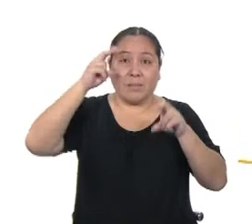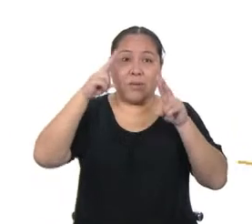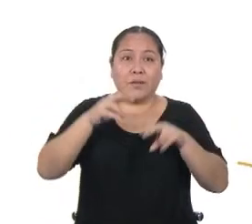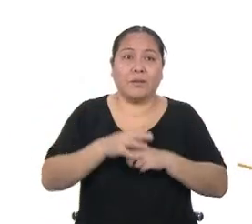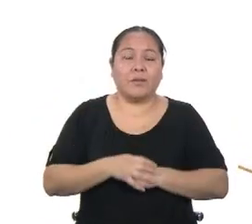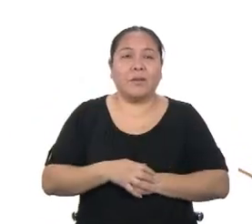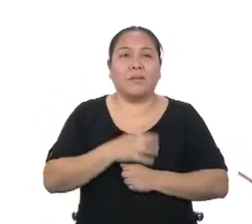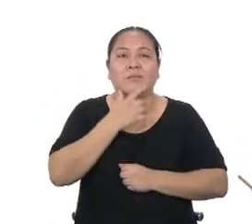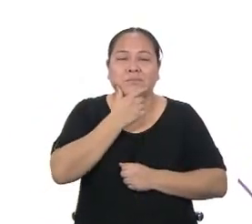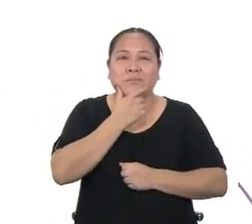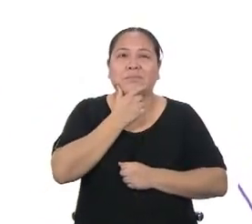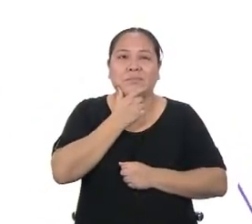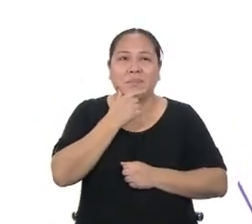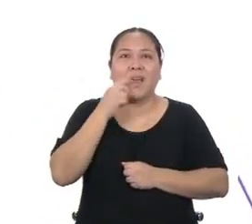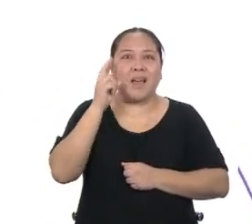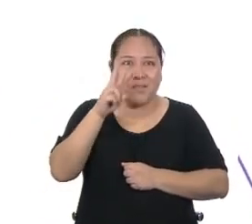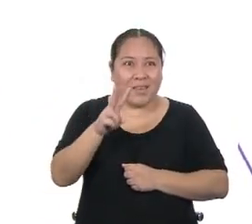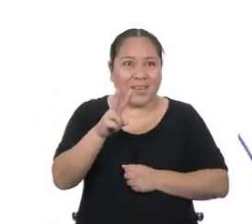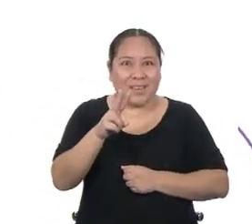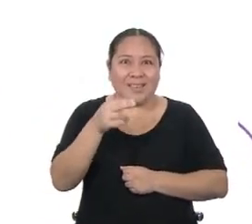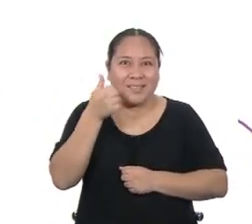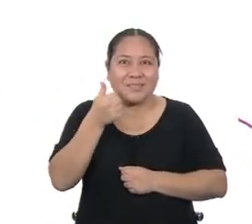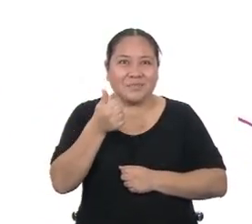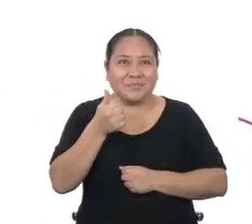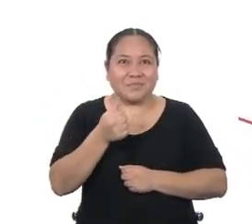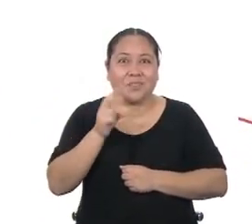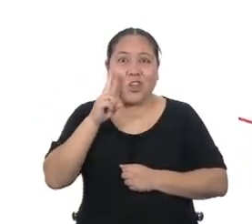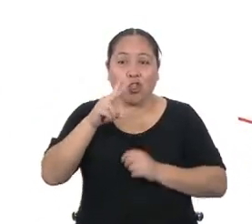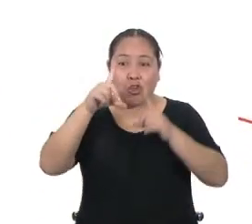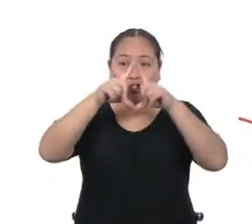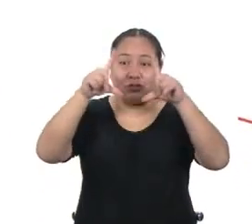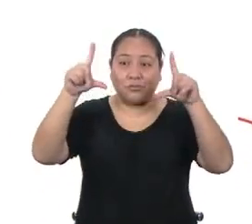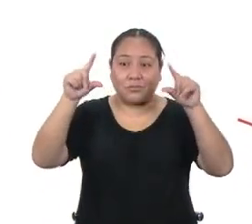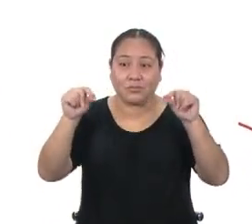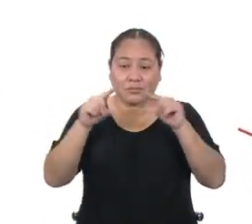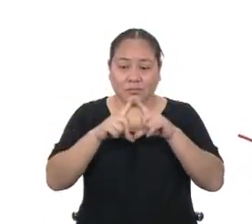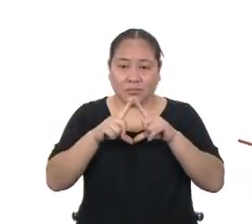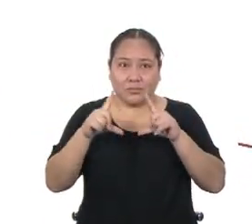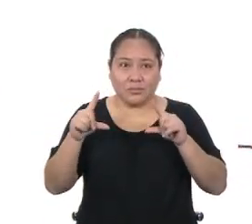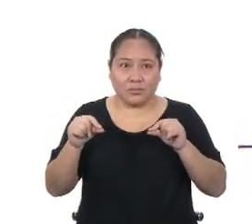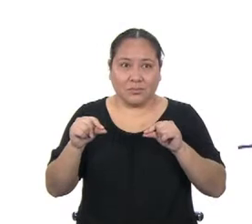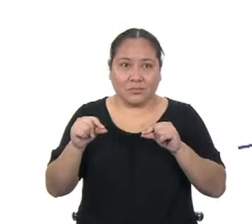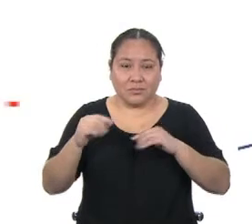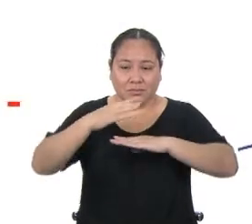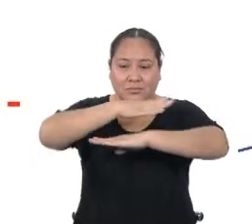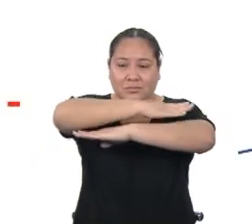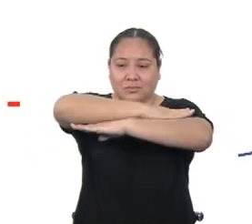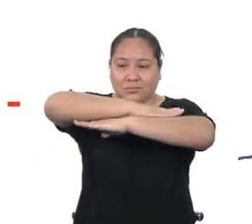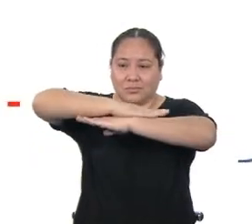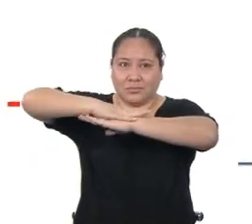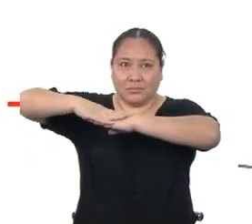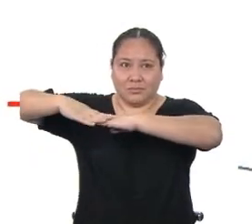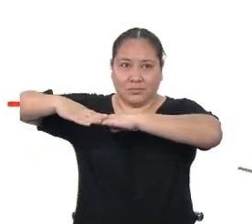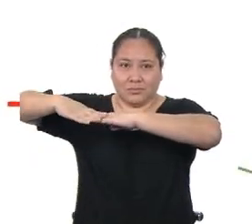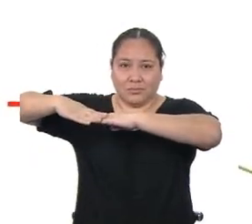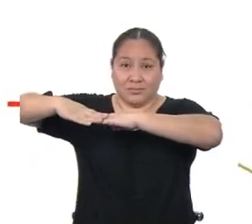Ya las veo. ¿Ustedes las ven? Son dos rectángulos. Si trazamos una línea auxiliar justo ahí, entre la cancha y la entrada.